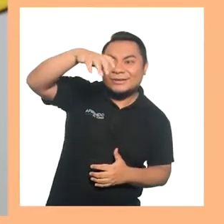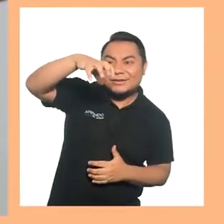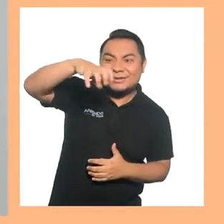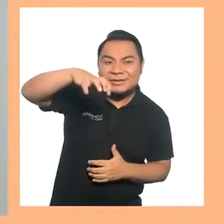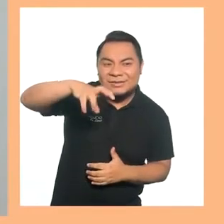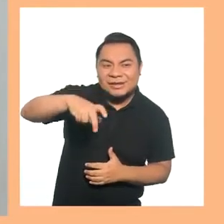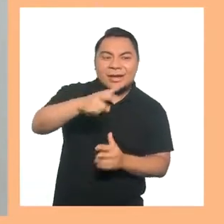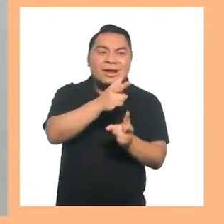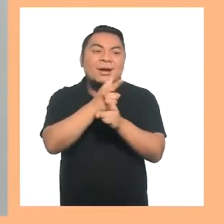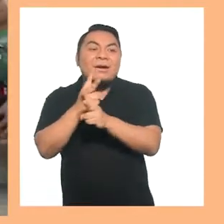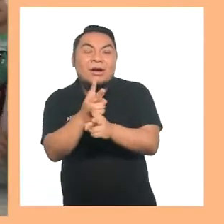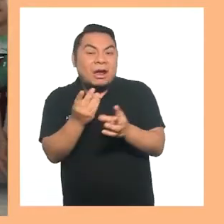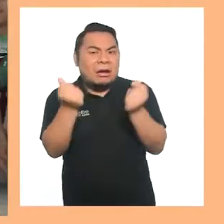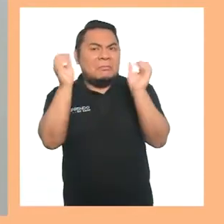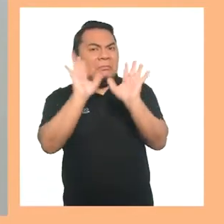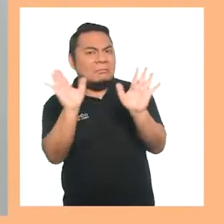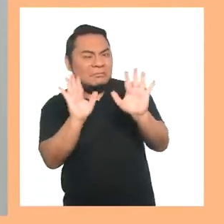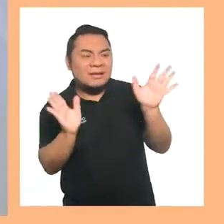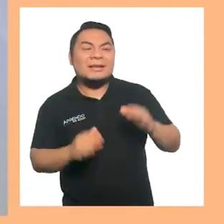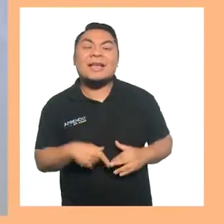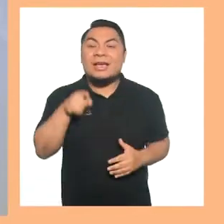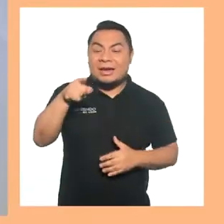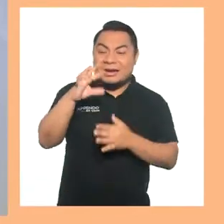con cuidado y sin prisa.